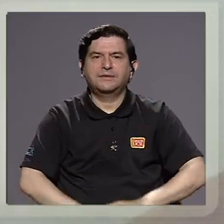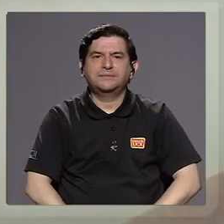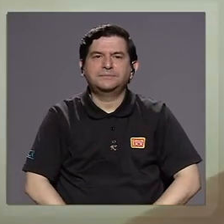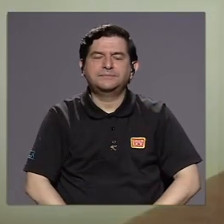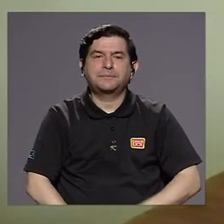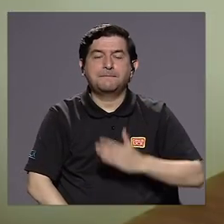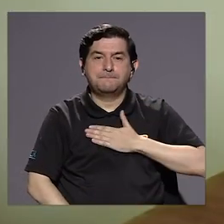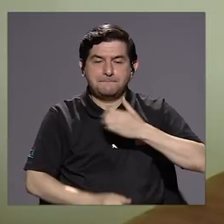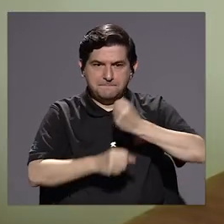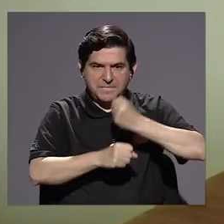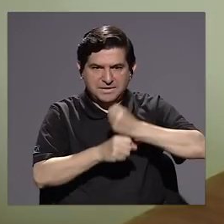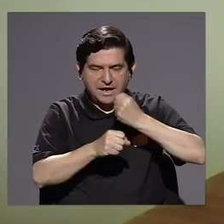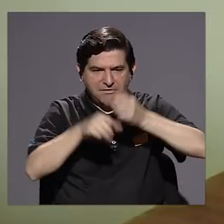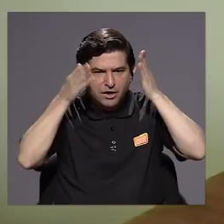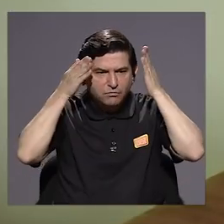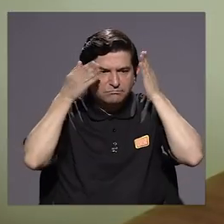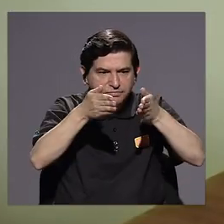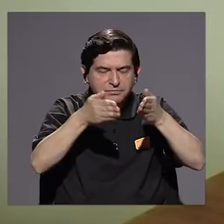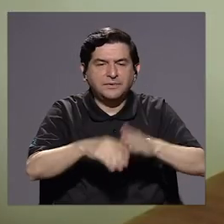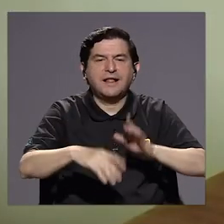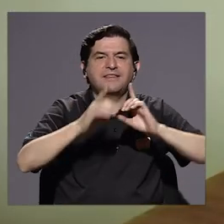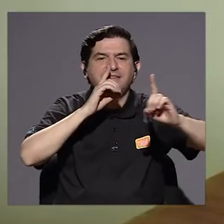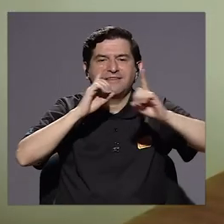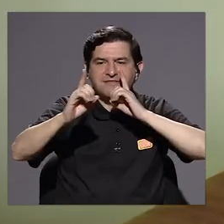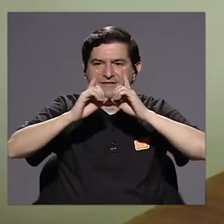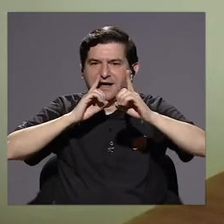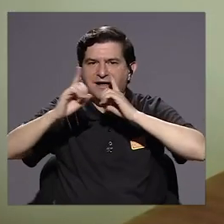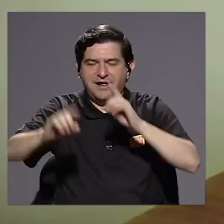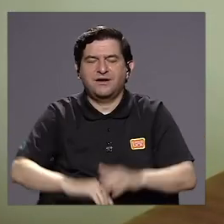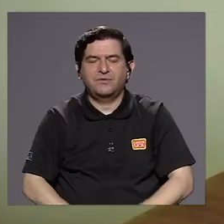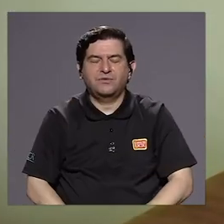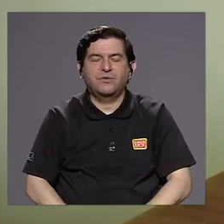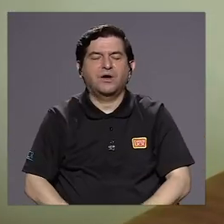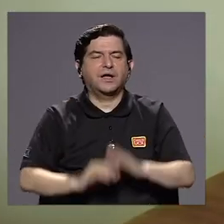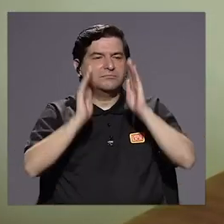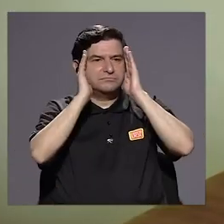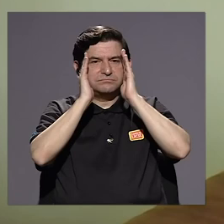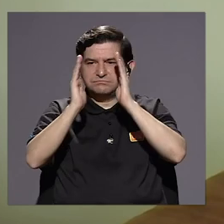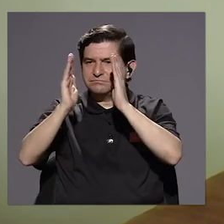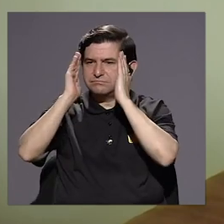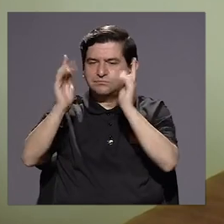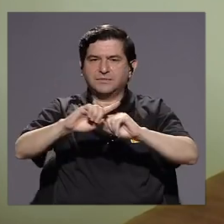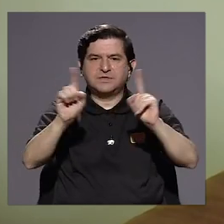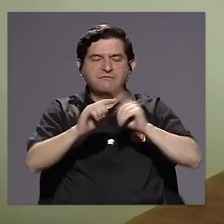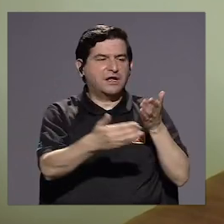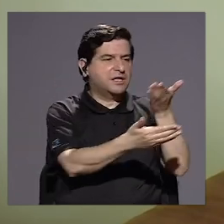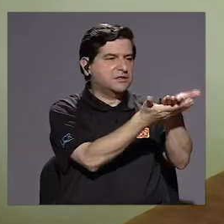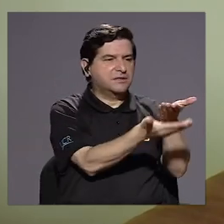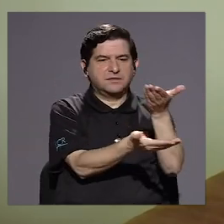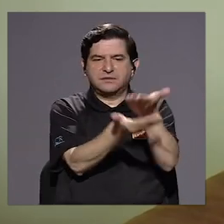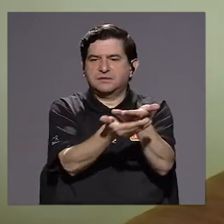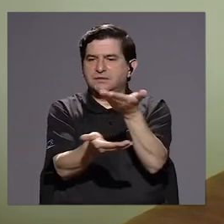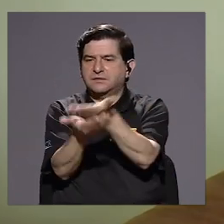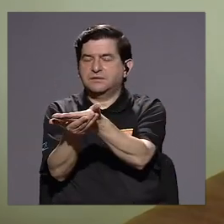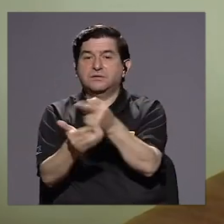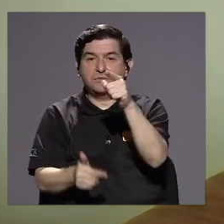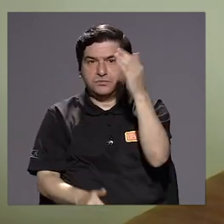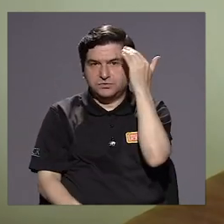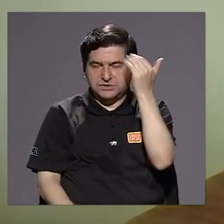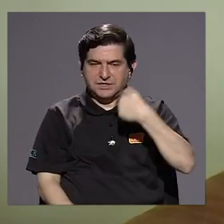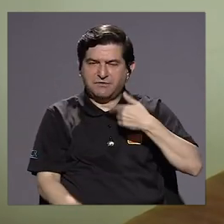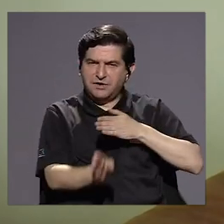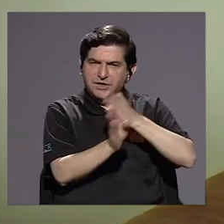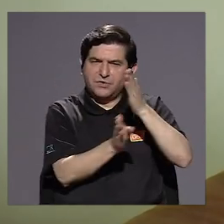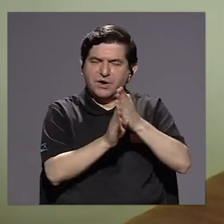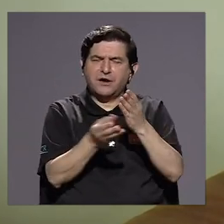mi trabajo se ha centrado en el diálogo, en escuchar, escuchar a las propuestas. Usted sabe que yo tengo una